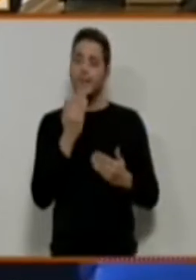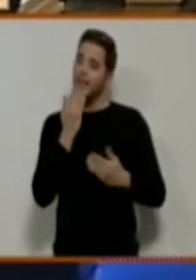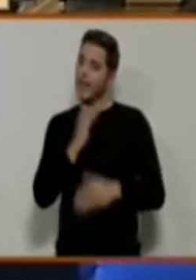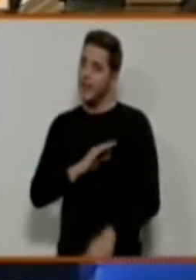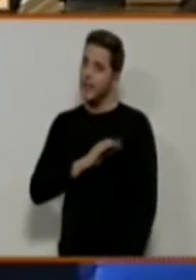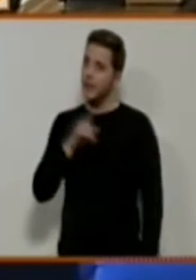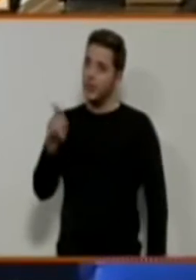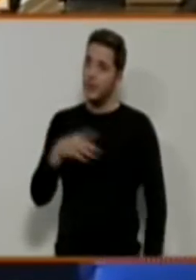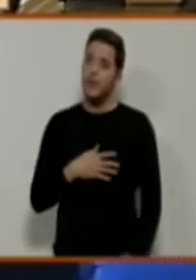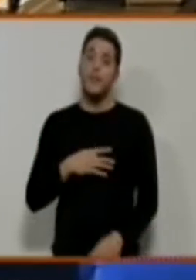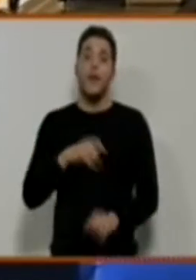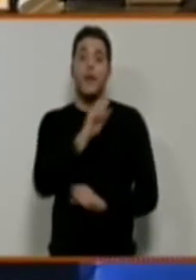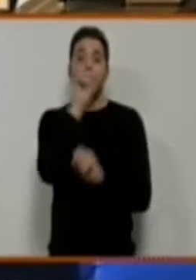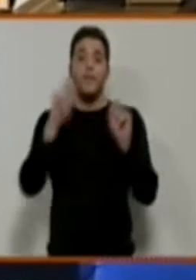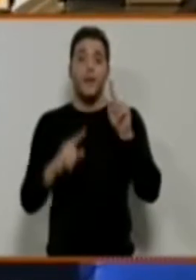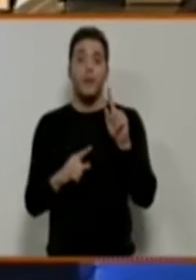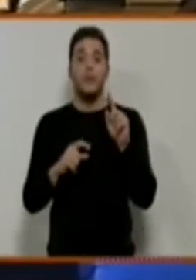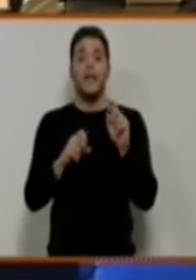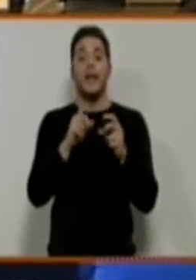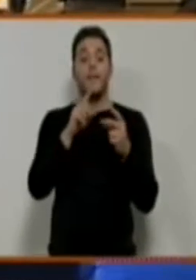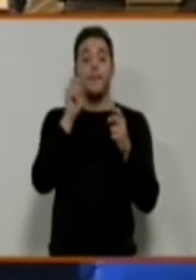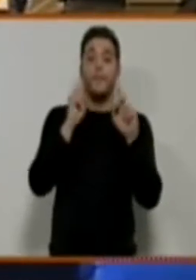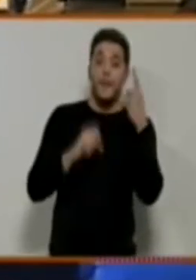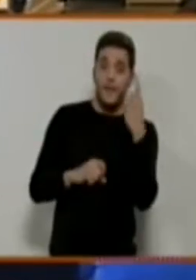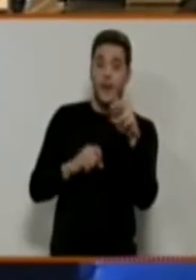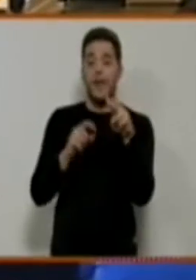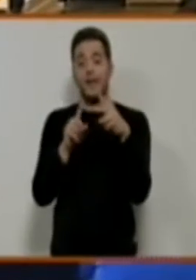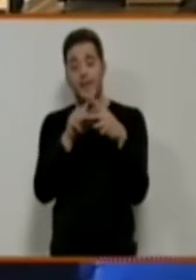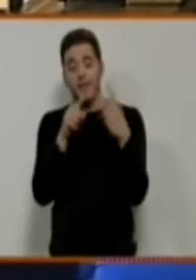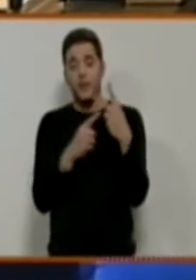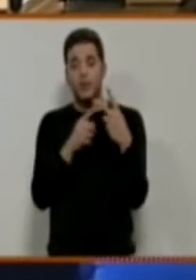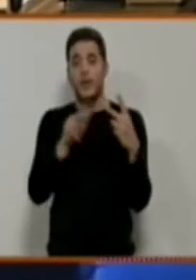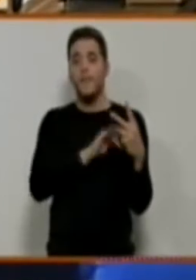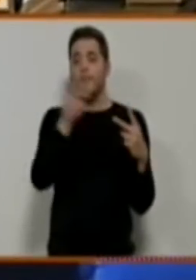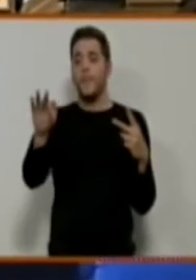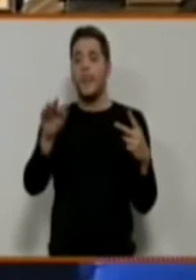contestar la primera y la segunda pregunta, tiene la palabra la señora Hinojosa.